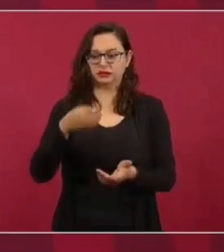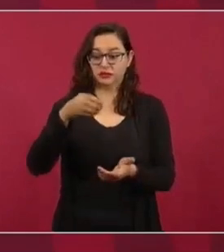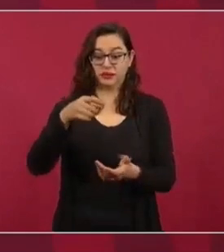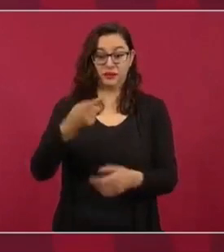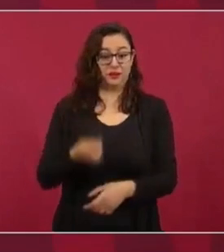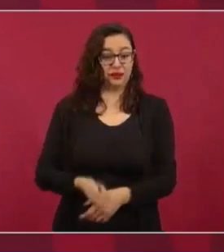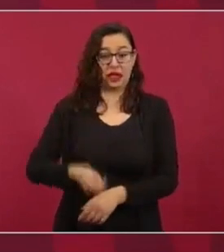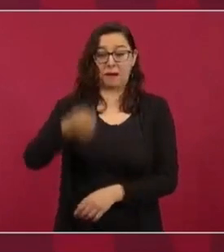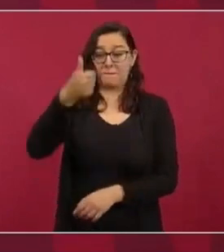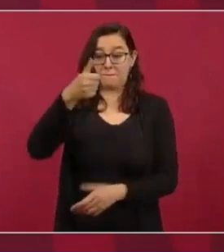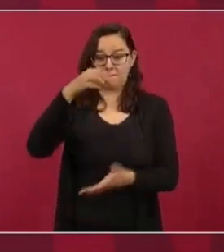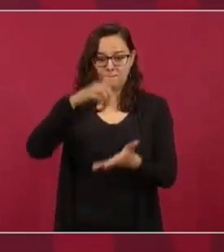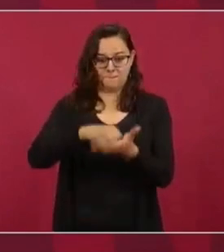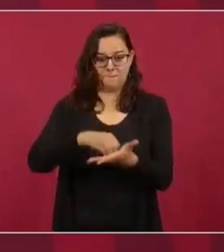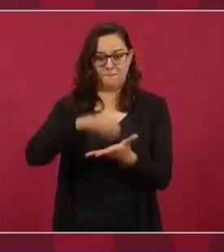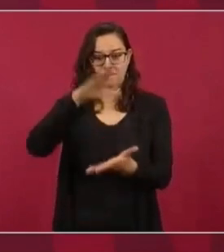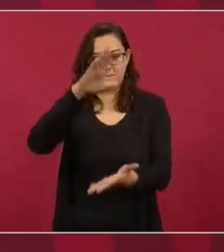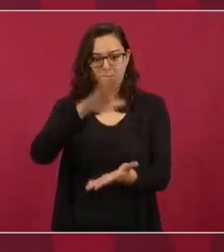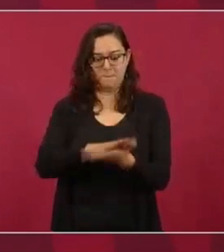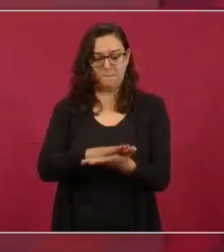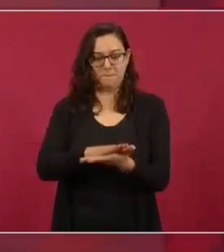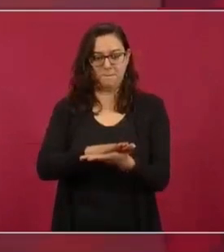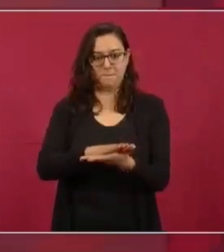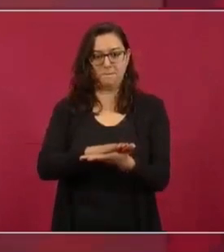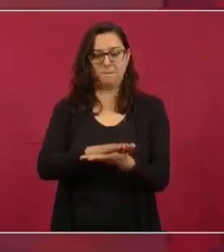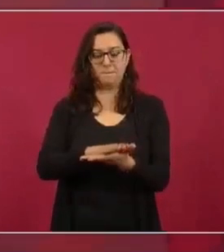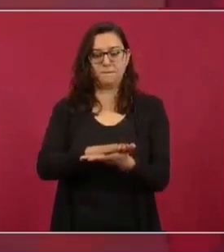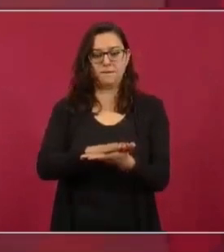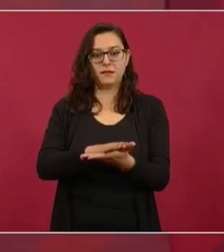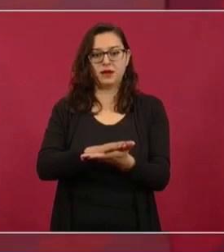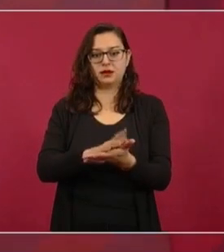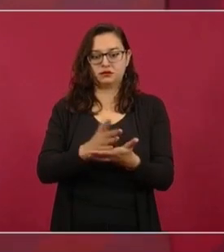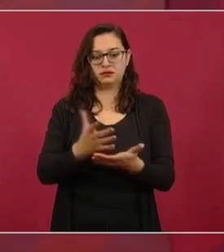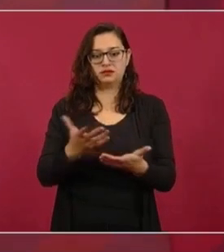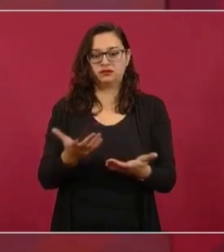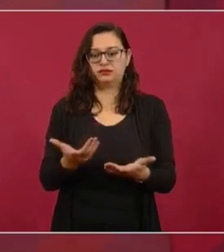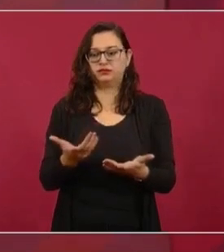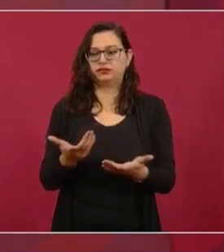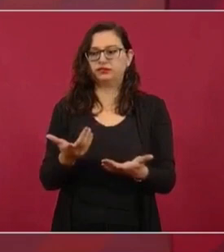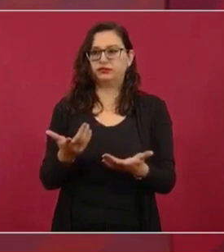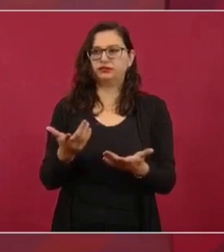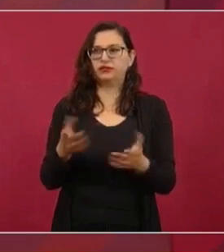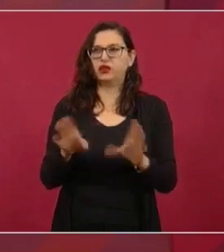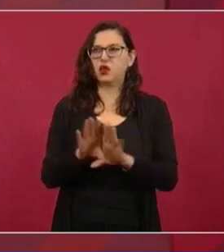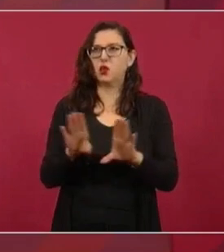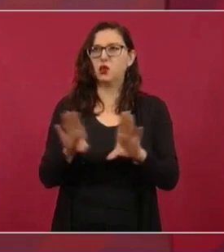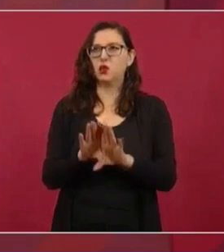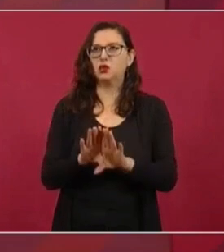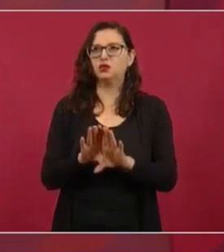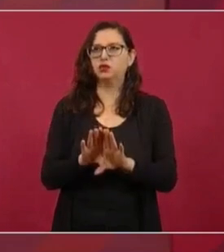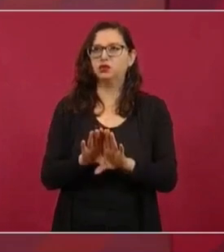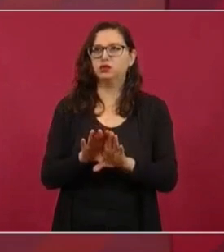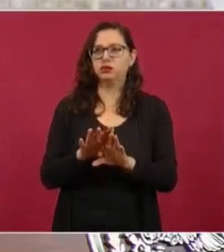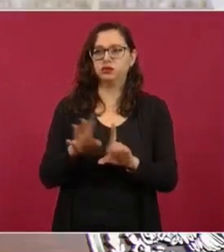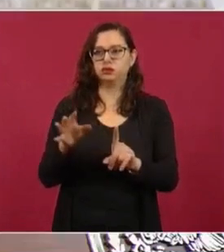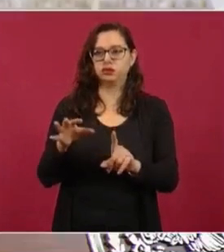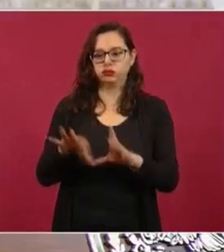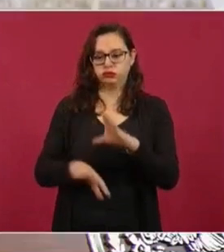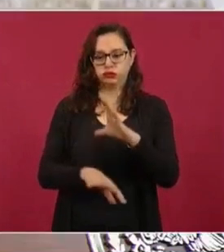reafirmar que la soberanía limana